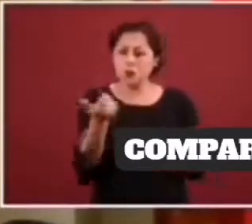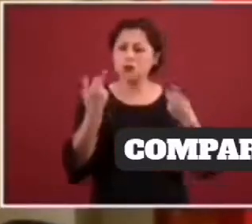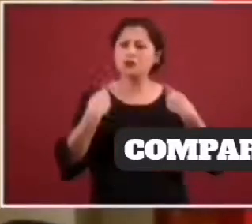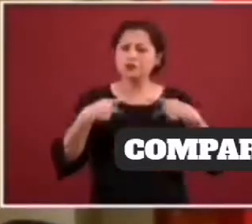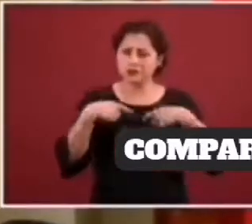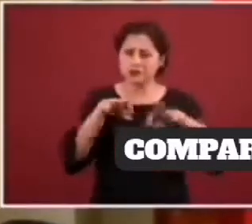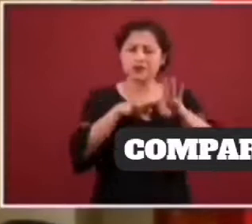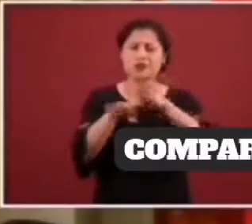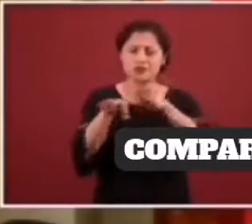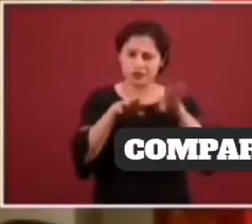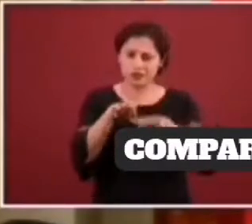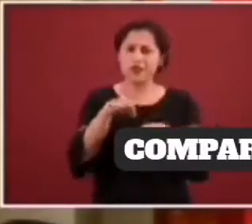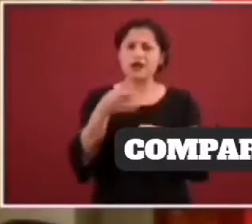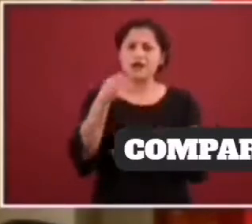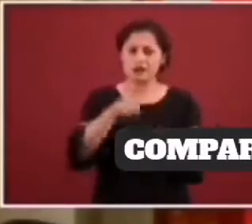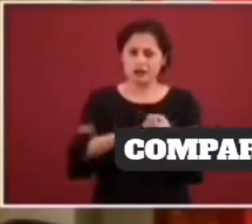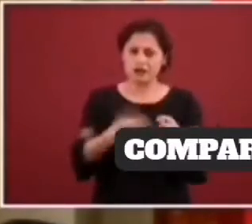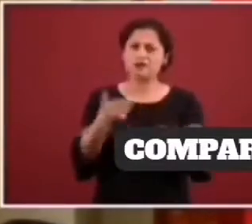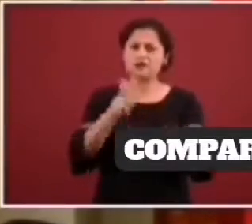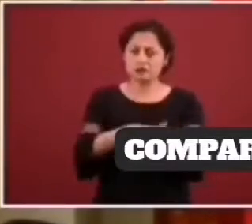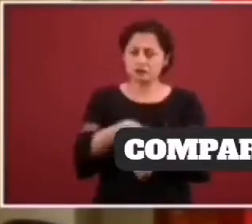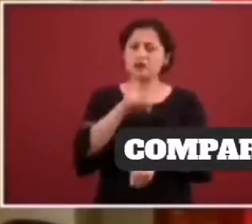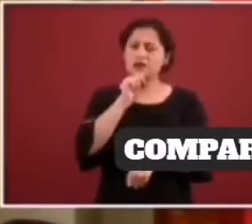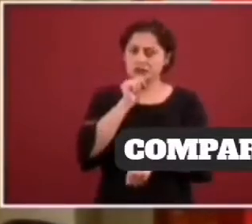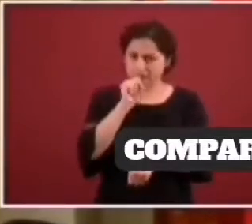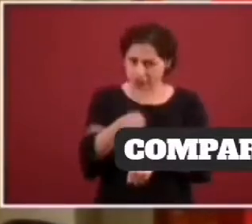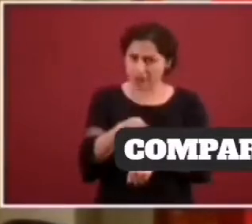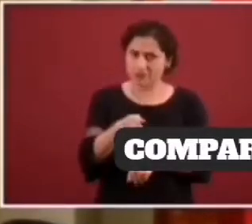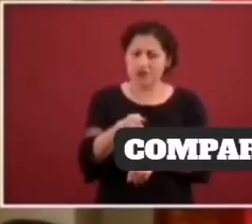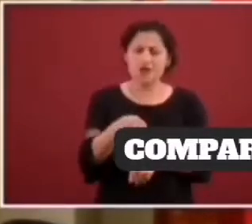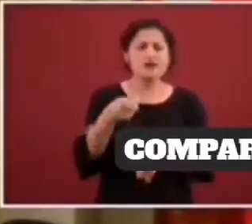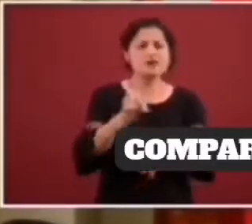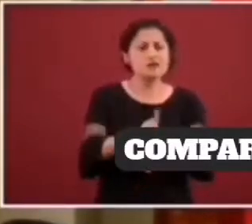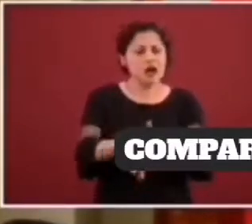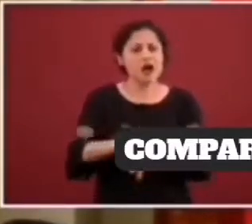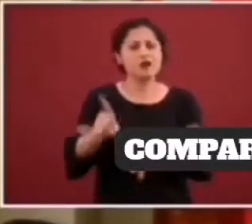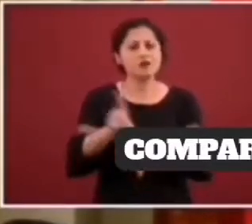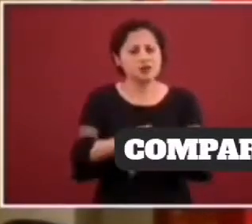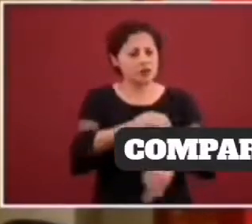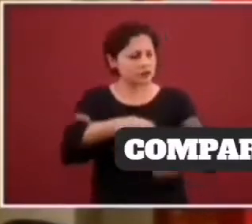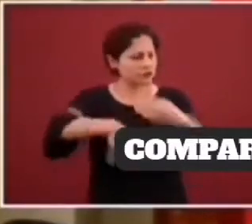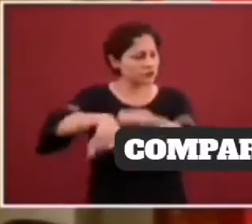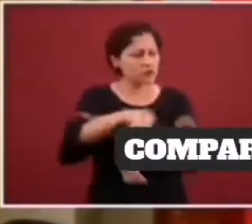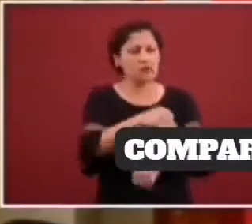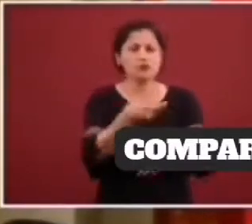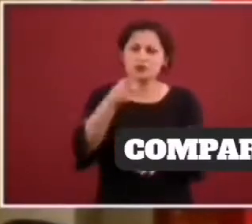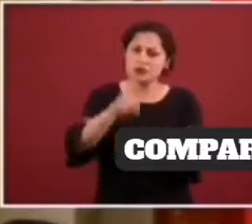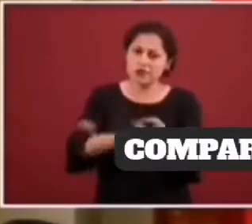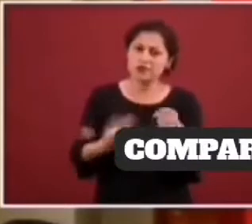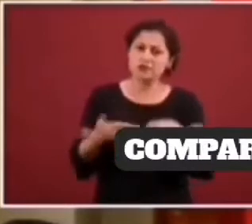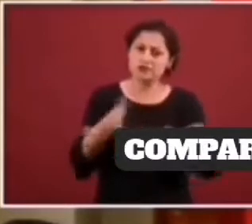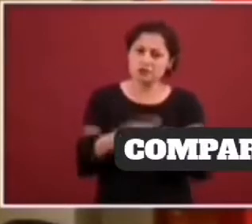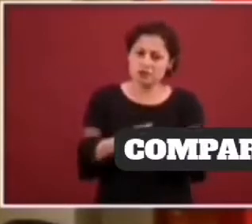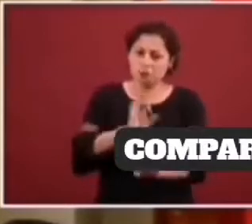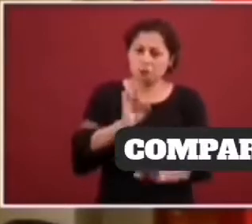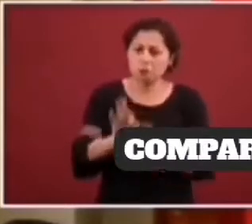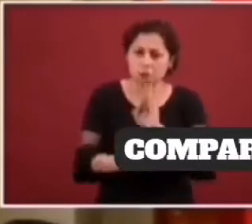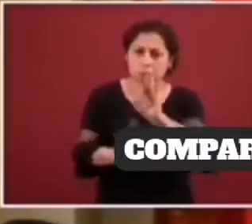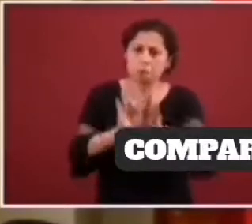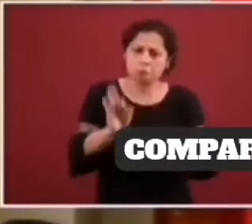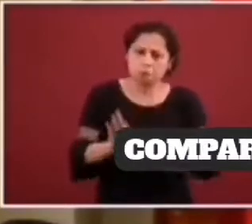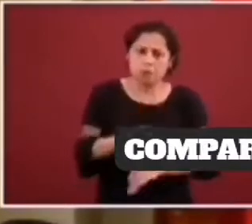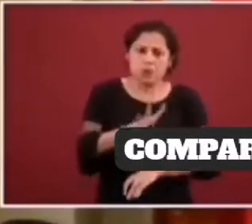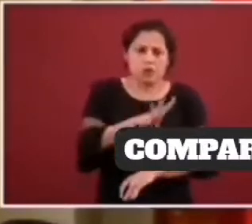que están justo en la batalla, todos los días en las unidades. De tal forma que